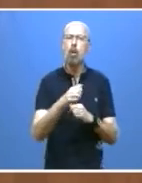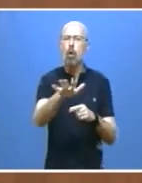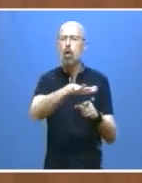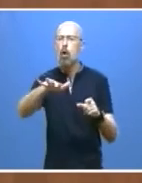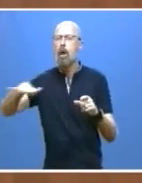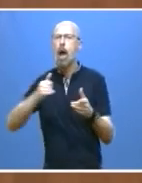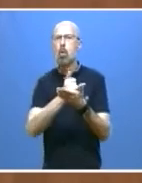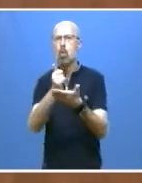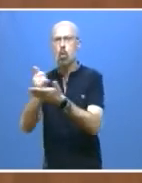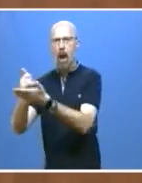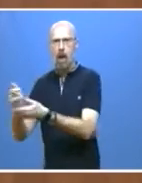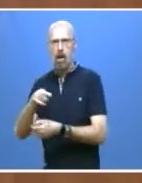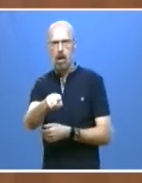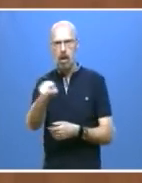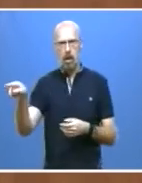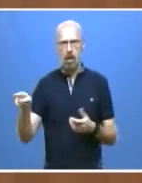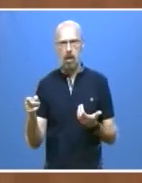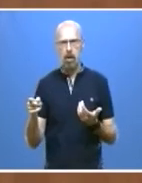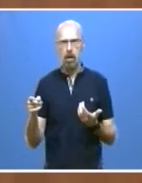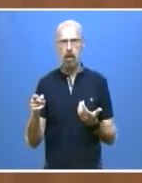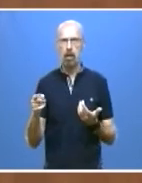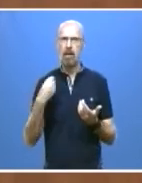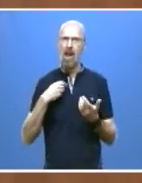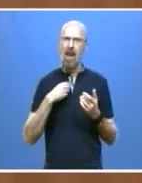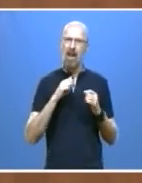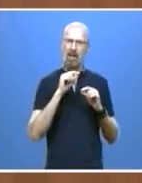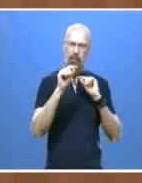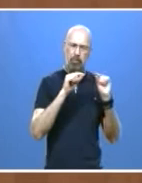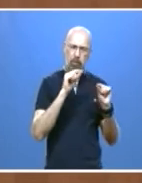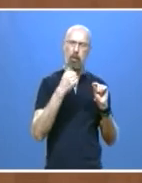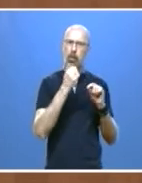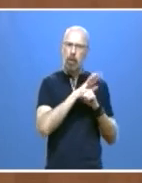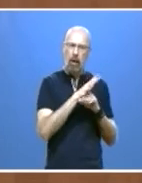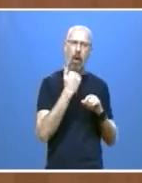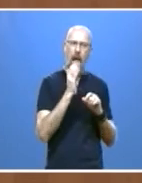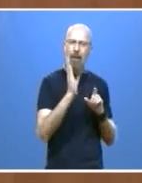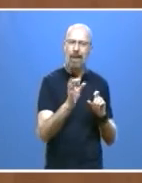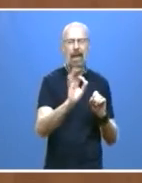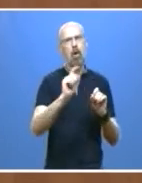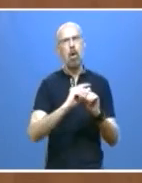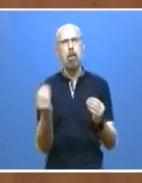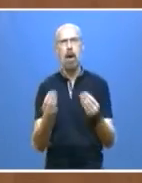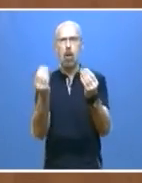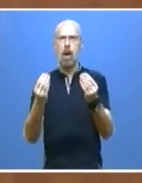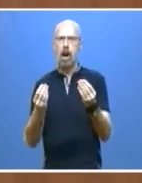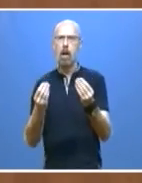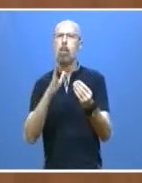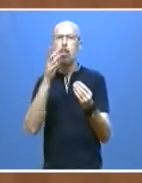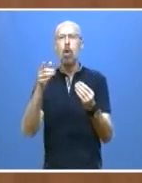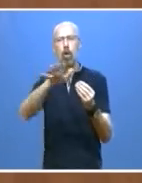que salga reforzado tras esta crisis y se vea como un entorno atractivo porque ofrece una calidad de vida mejor,